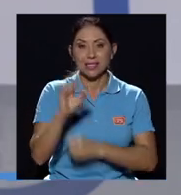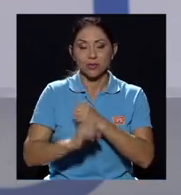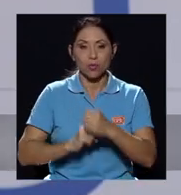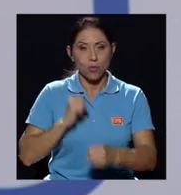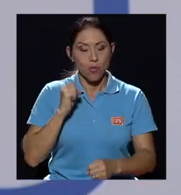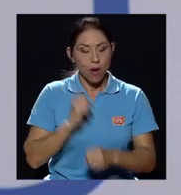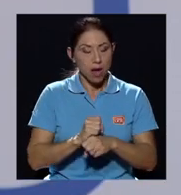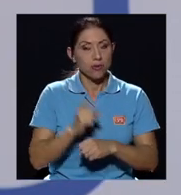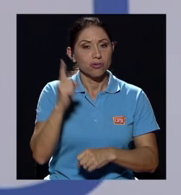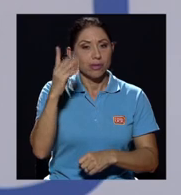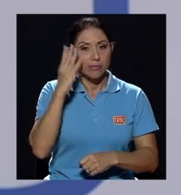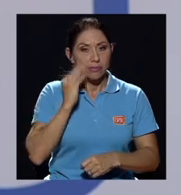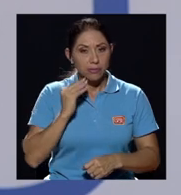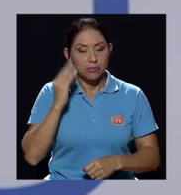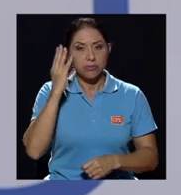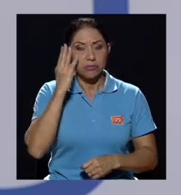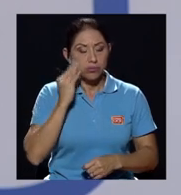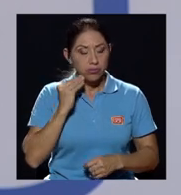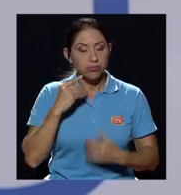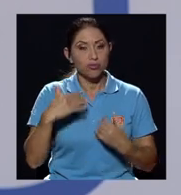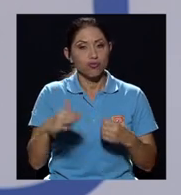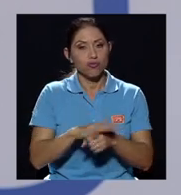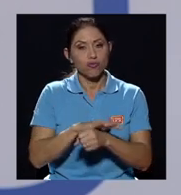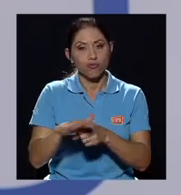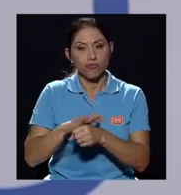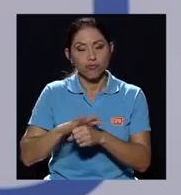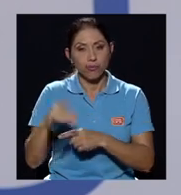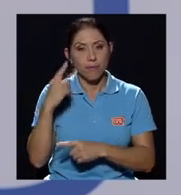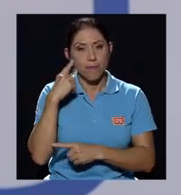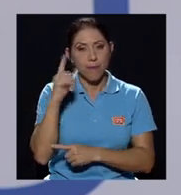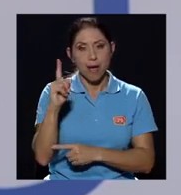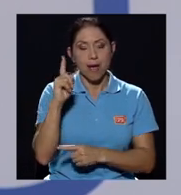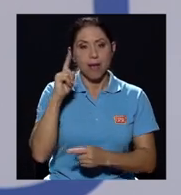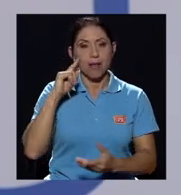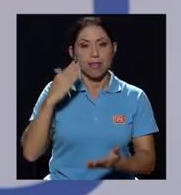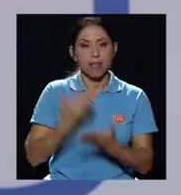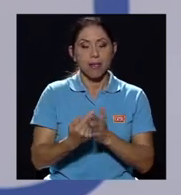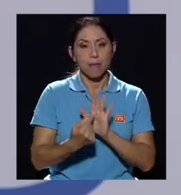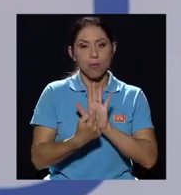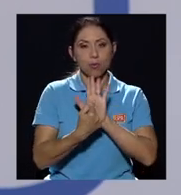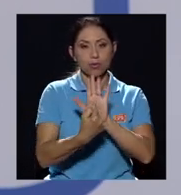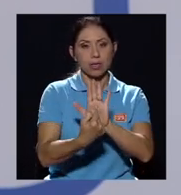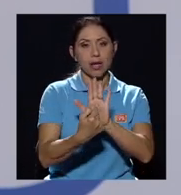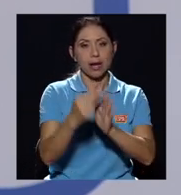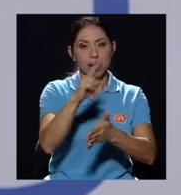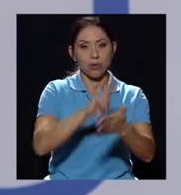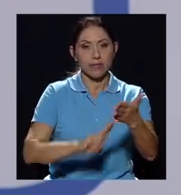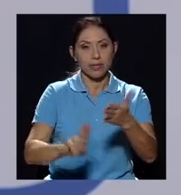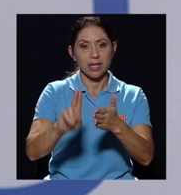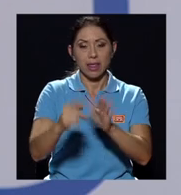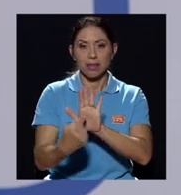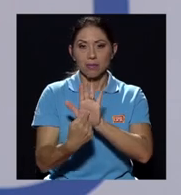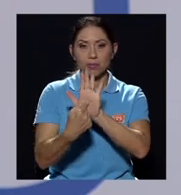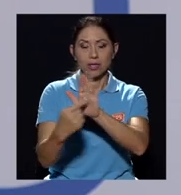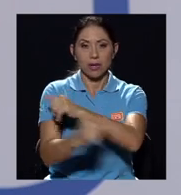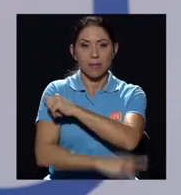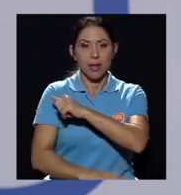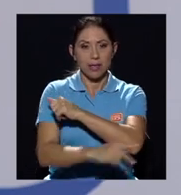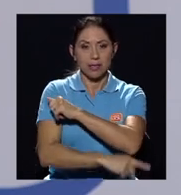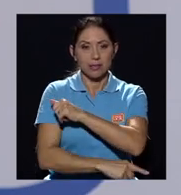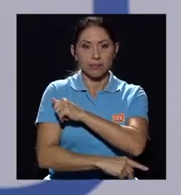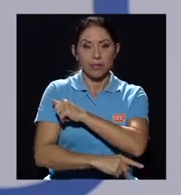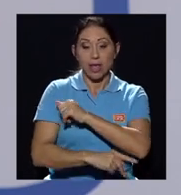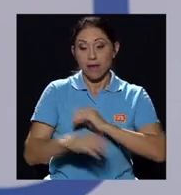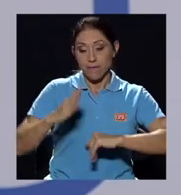ha sido un recorrido suficiente para demostrarle a la universidad y al país cuál ha sido el impacto de la